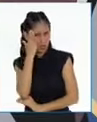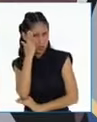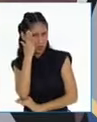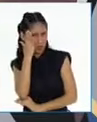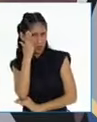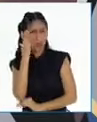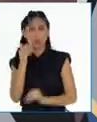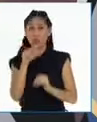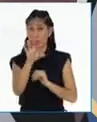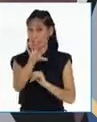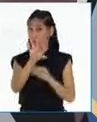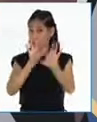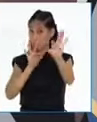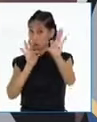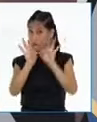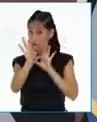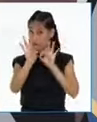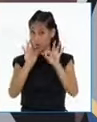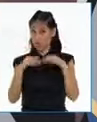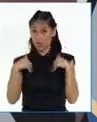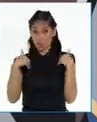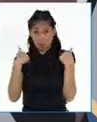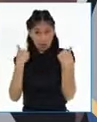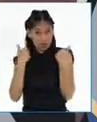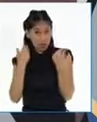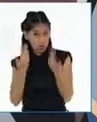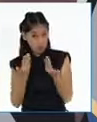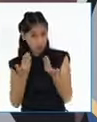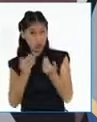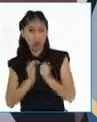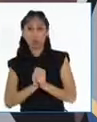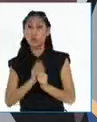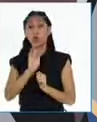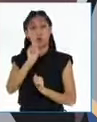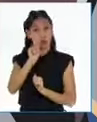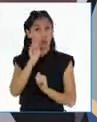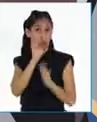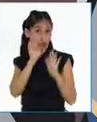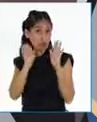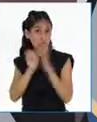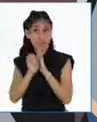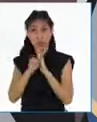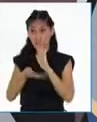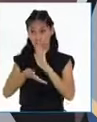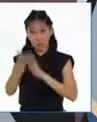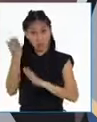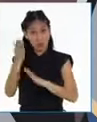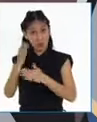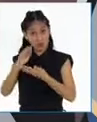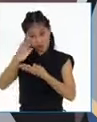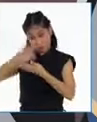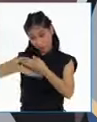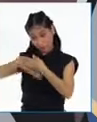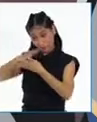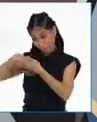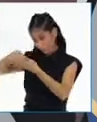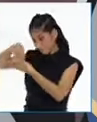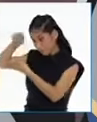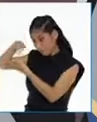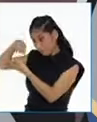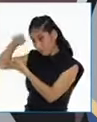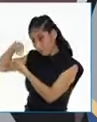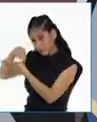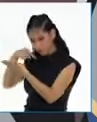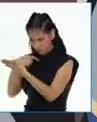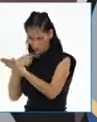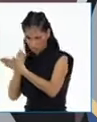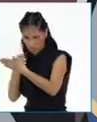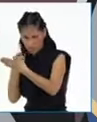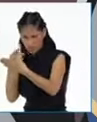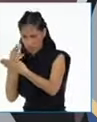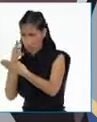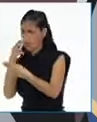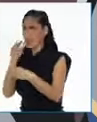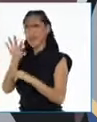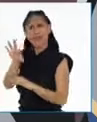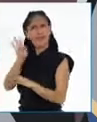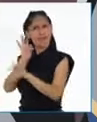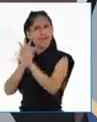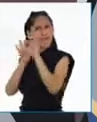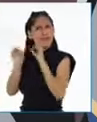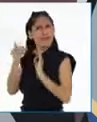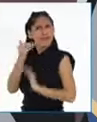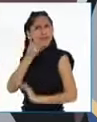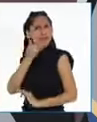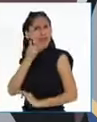a nuestros representantes mediante una votación. ¿Y cómo votan? Levantando la mano o escribiendo un nombre o un papel que se